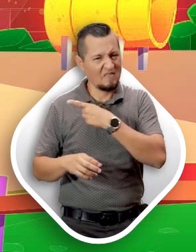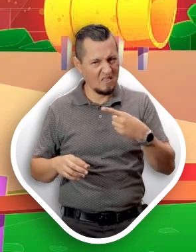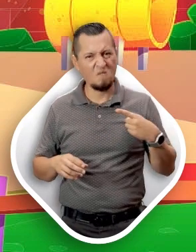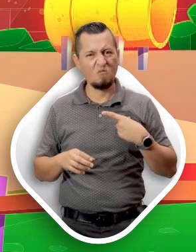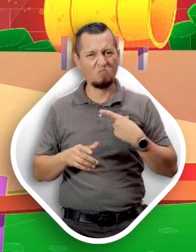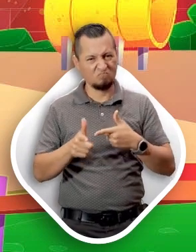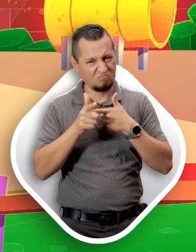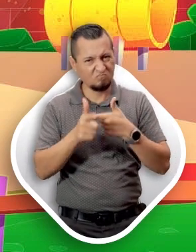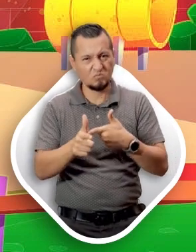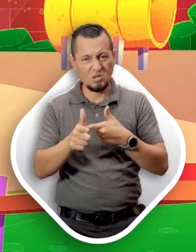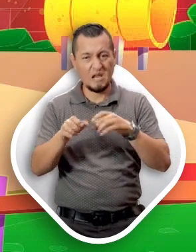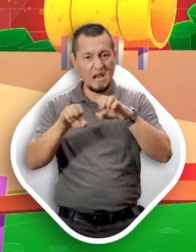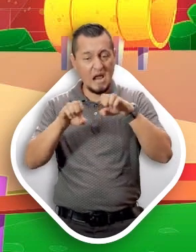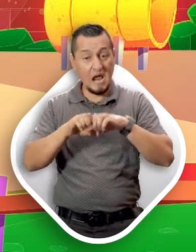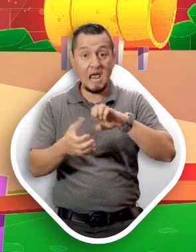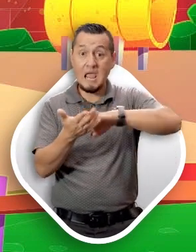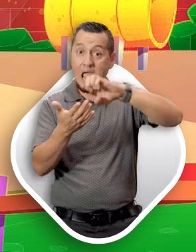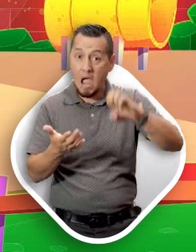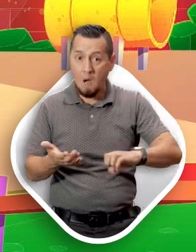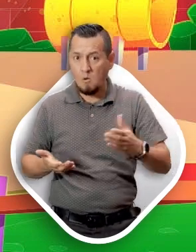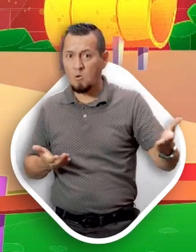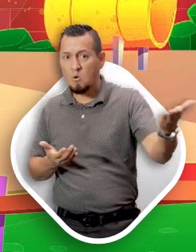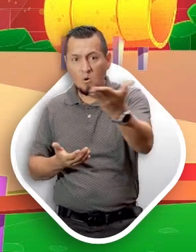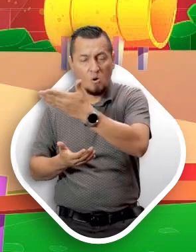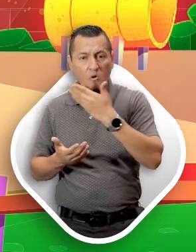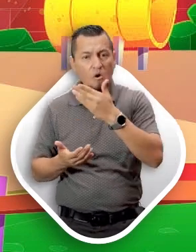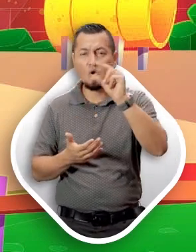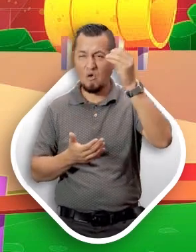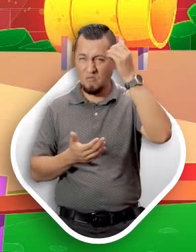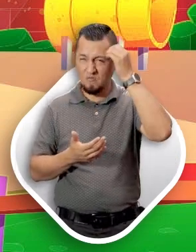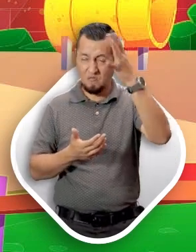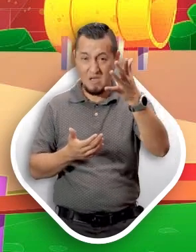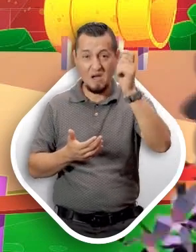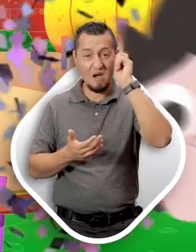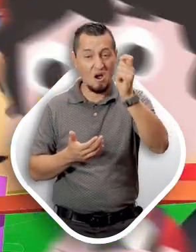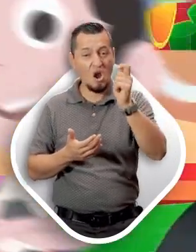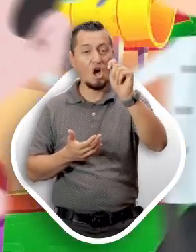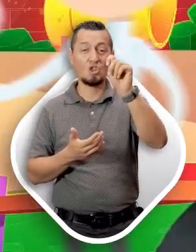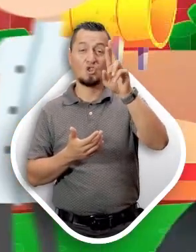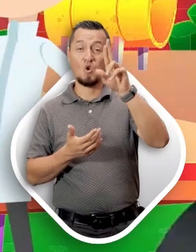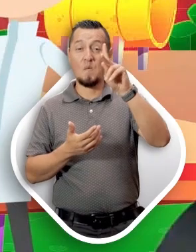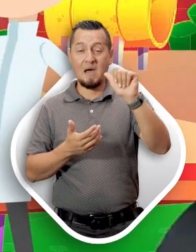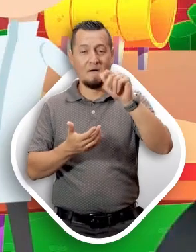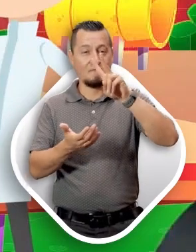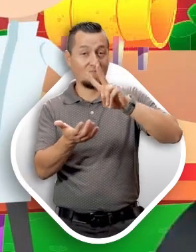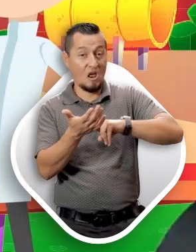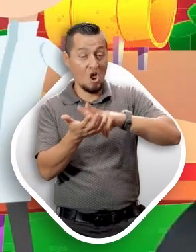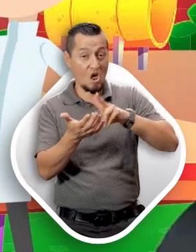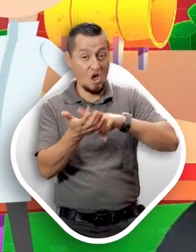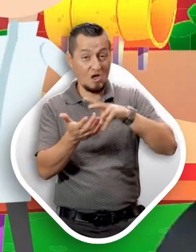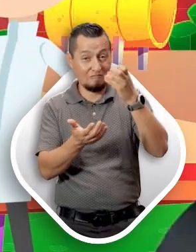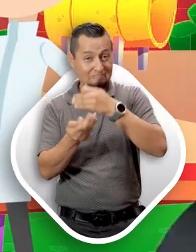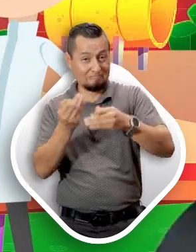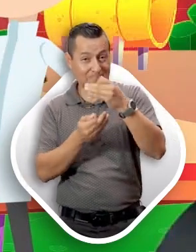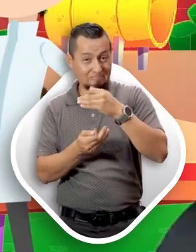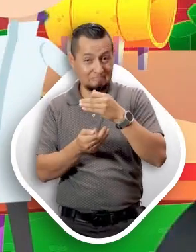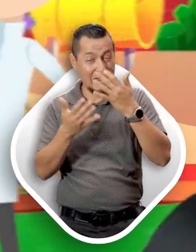Debemos seguir siendo un gran ejemplo. Nunca se olviden que somos la tropa de los valores.